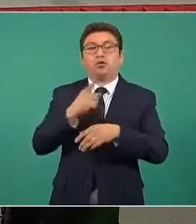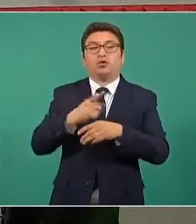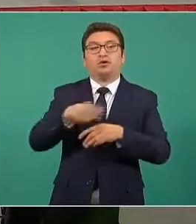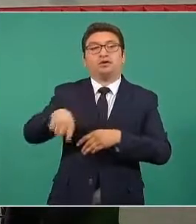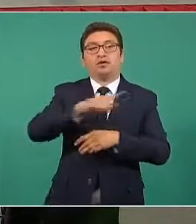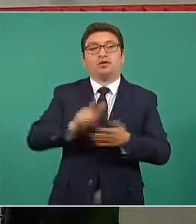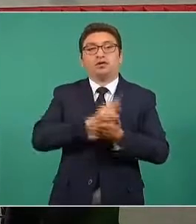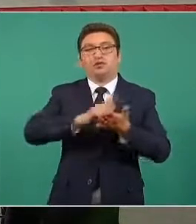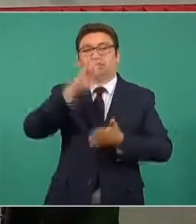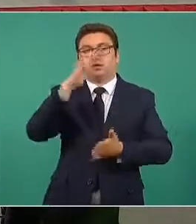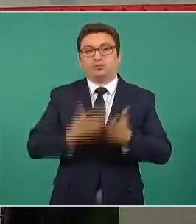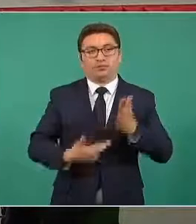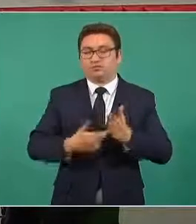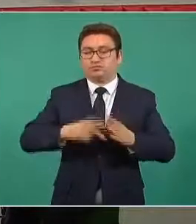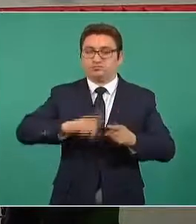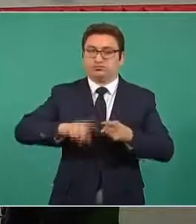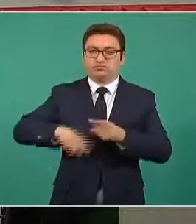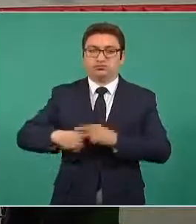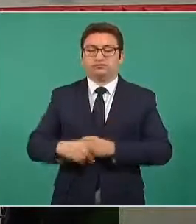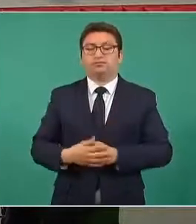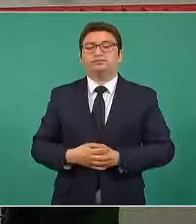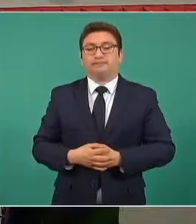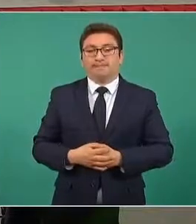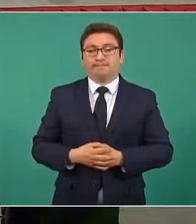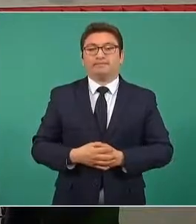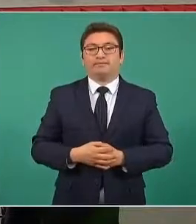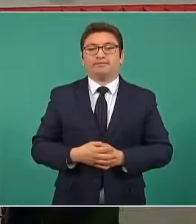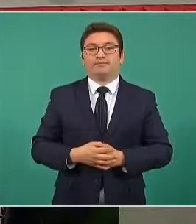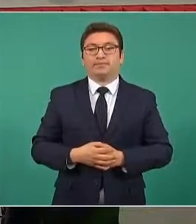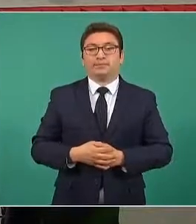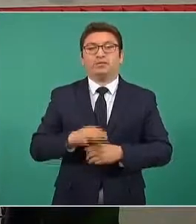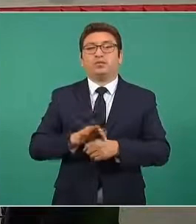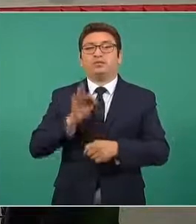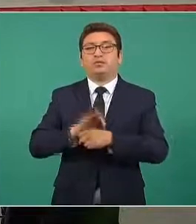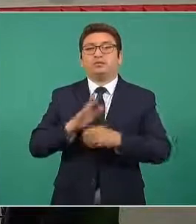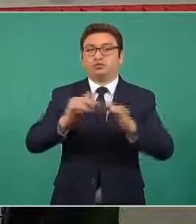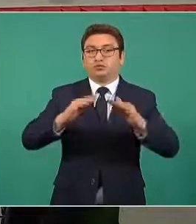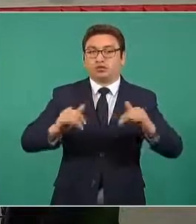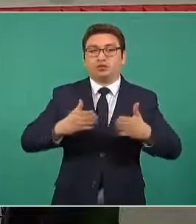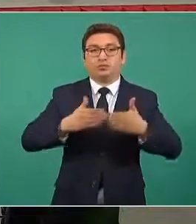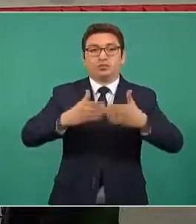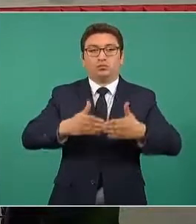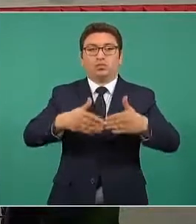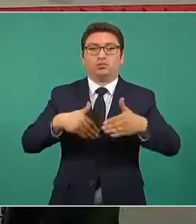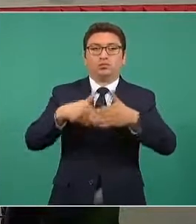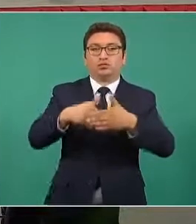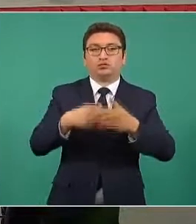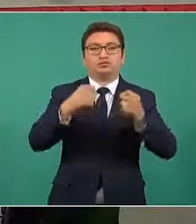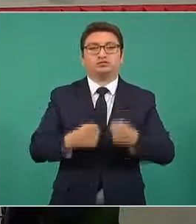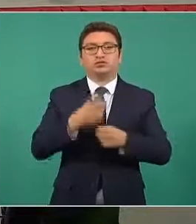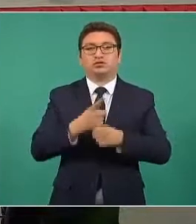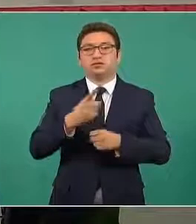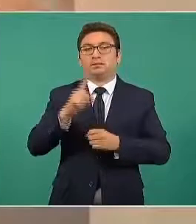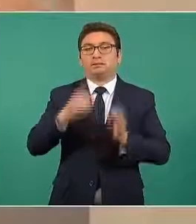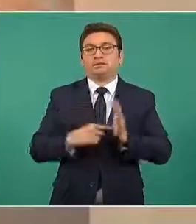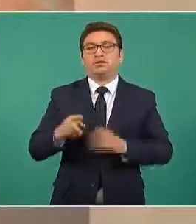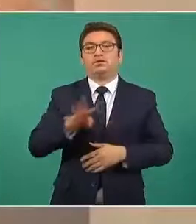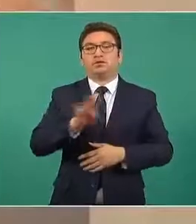ilegal. La que sigue, por favor. En lo que se refiere a protección marítima y portuaria, seguridad en los puertos, tenemos 1